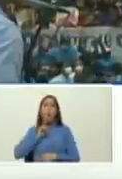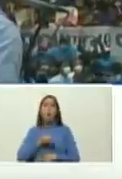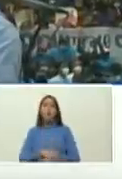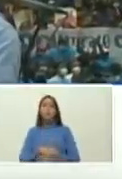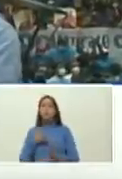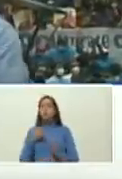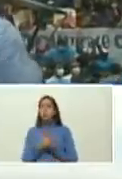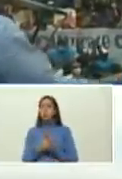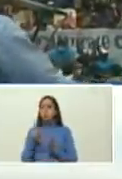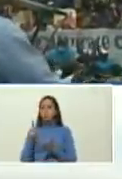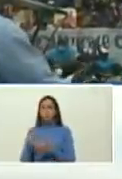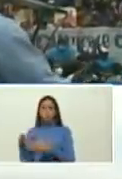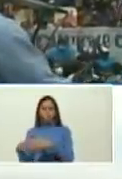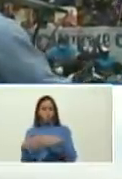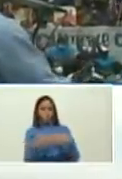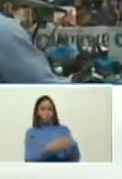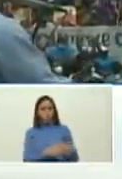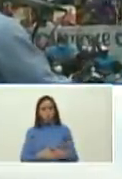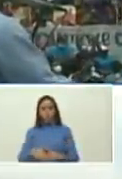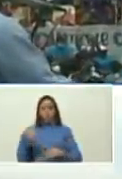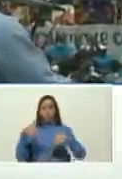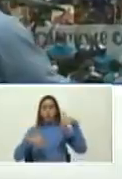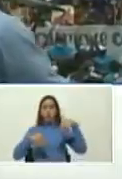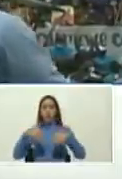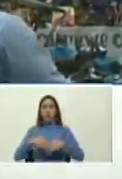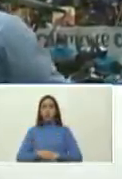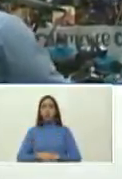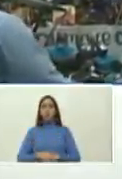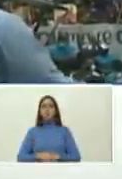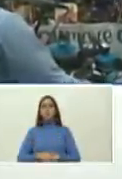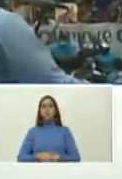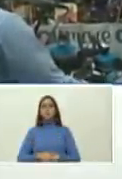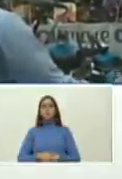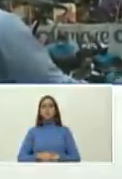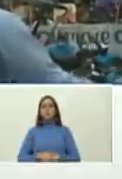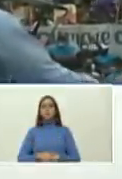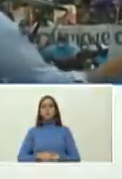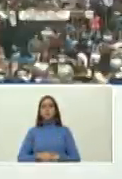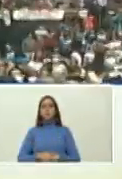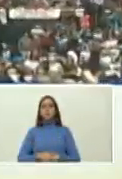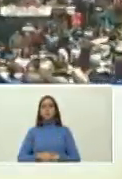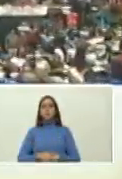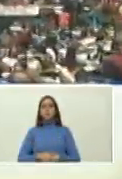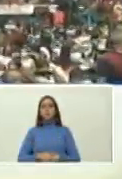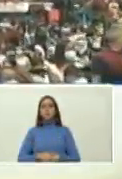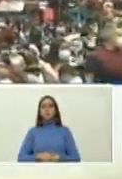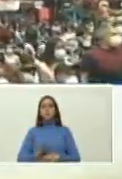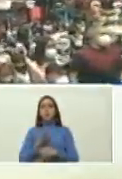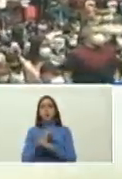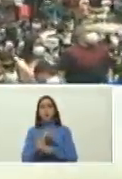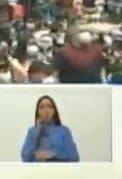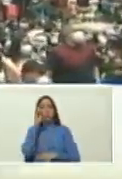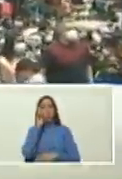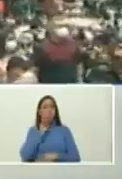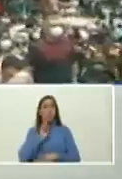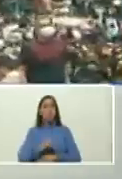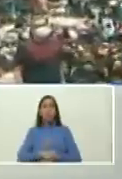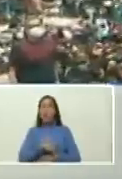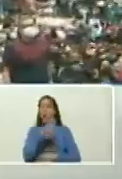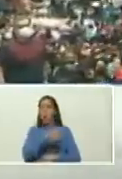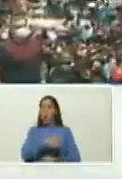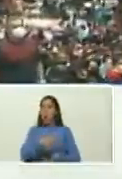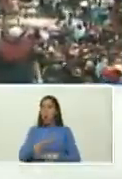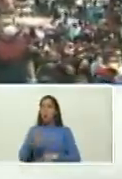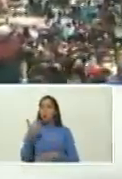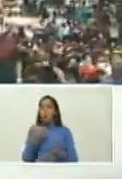factores que participan en las elecciones llamando al juego limpio al juego limpio y que cada quien haga